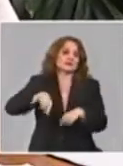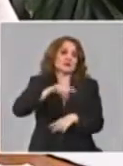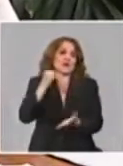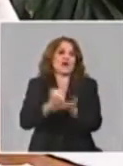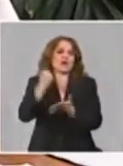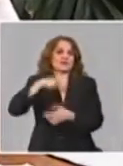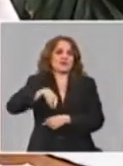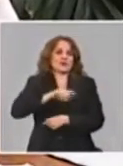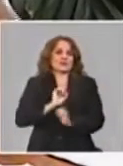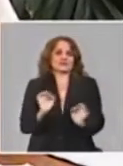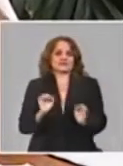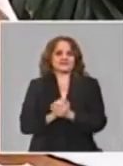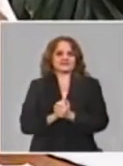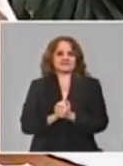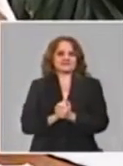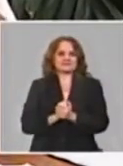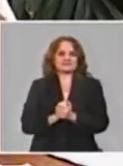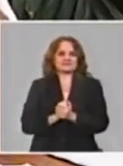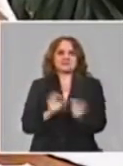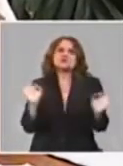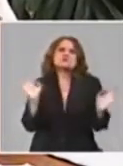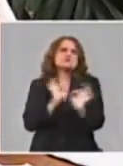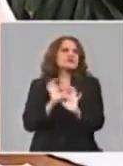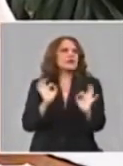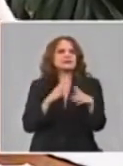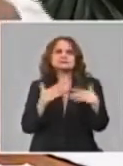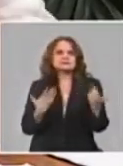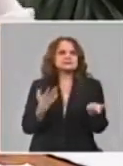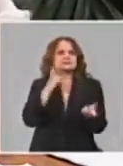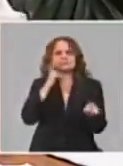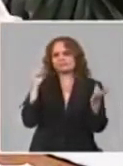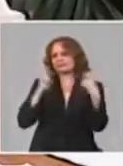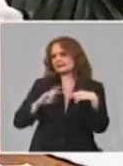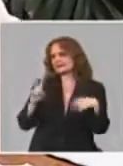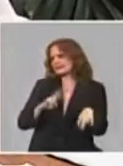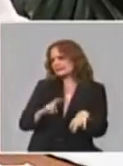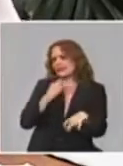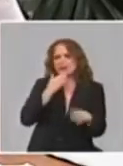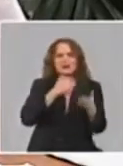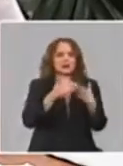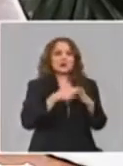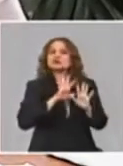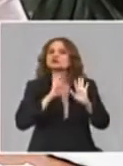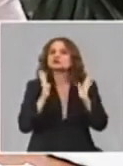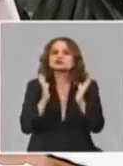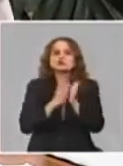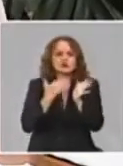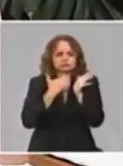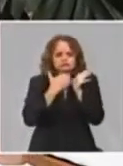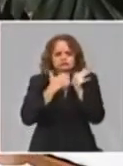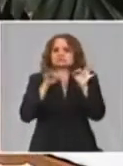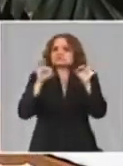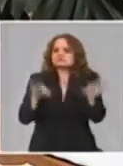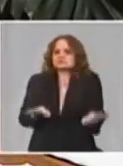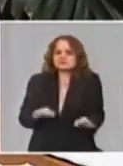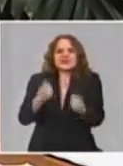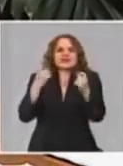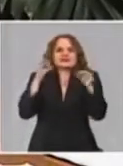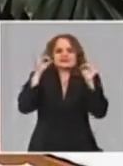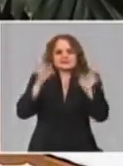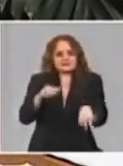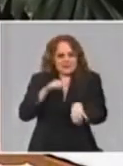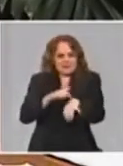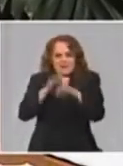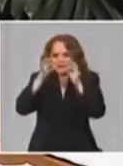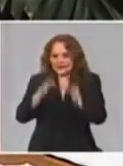no es para nada investigar o intervenir por intervenir, porque todo ha tenido una justificación exacta en el momento exacto.